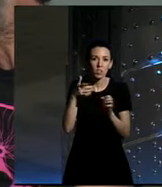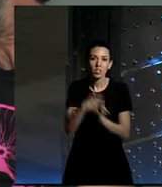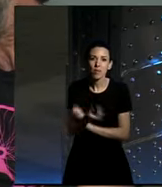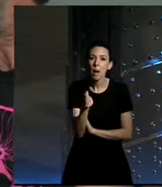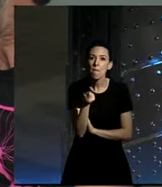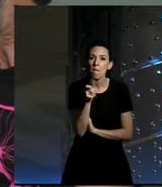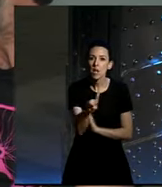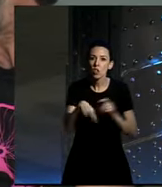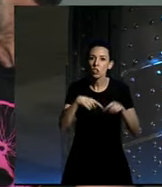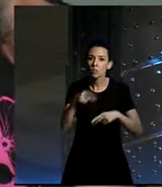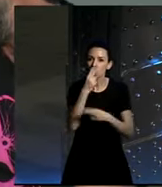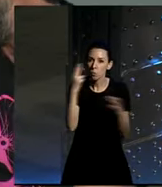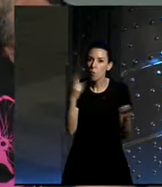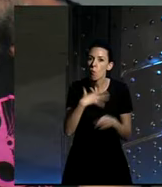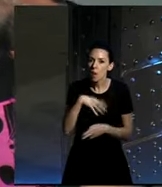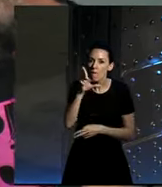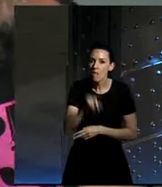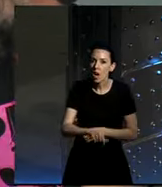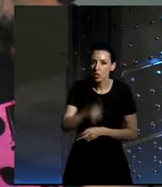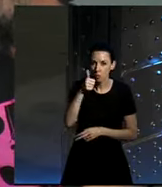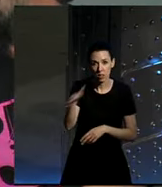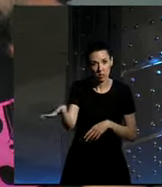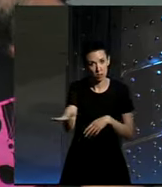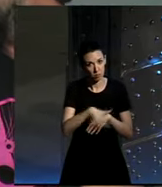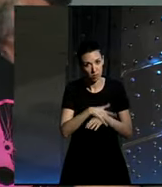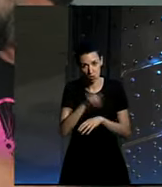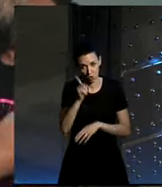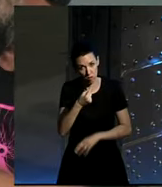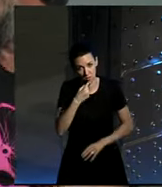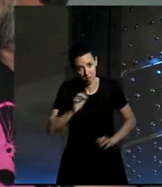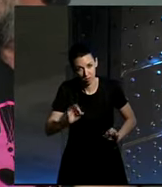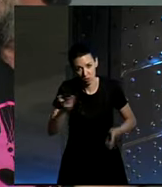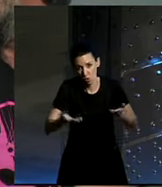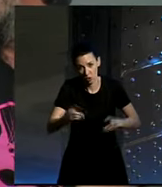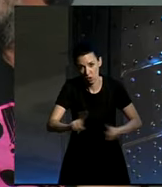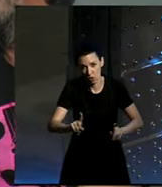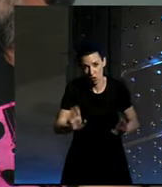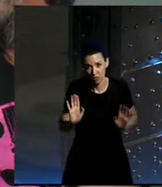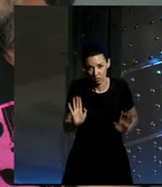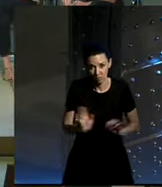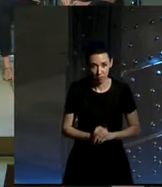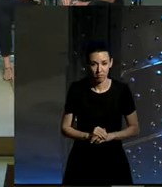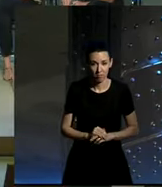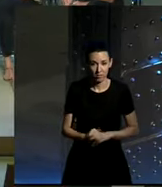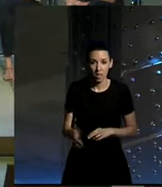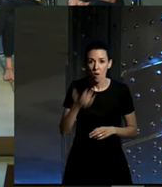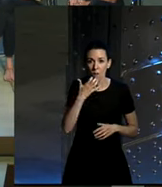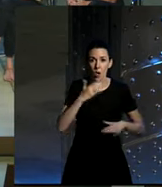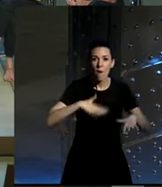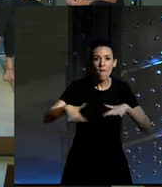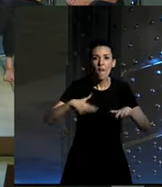público cuando podría ser mucho menor perdón solo eso perfecto estabas ahí con por ejemplo movimientos como